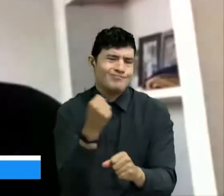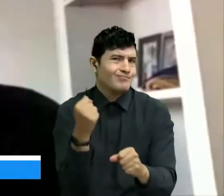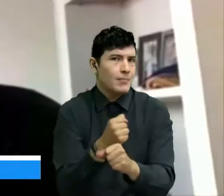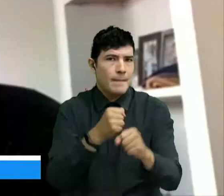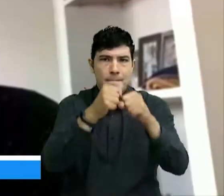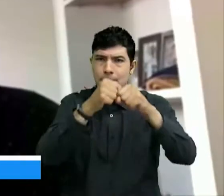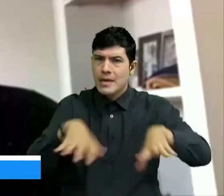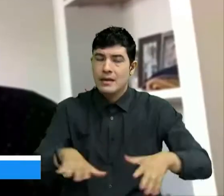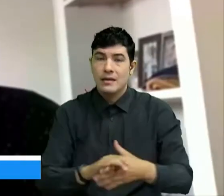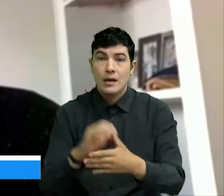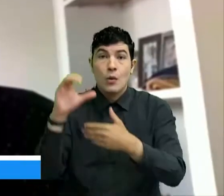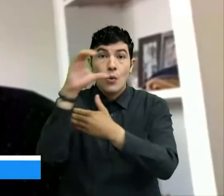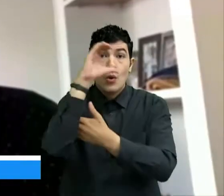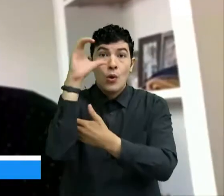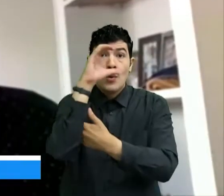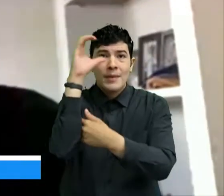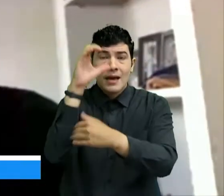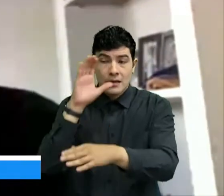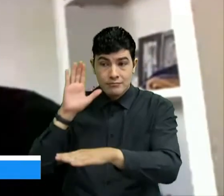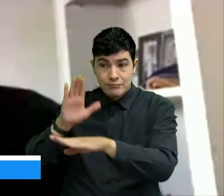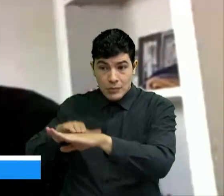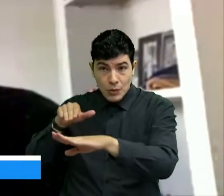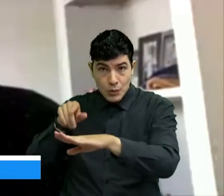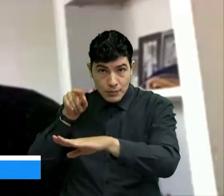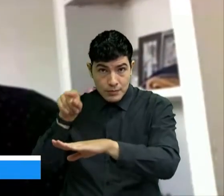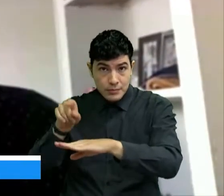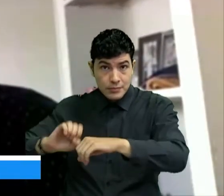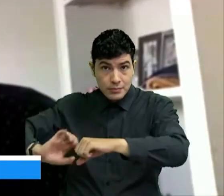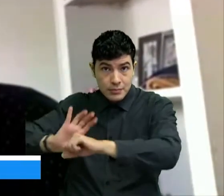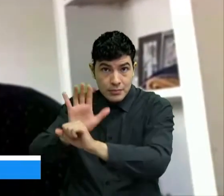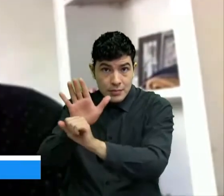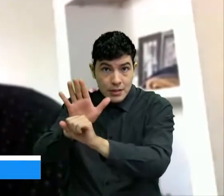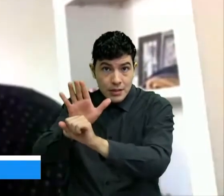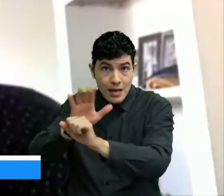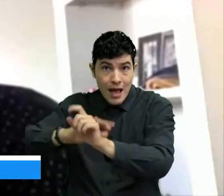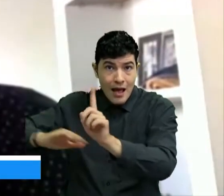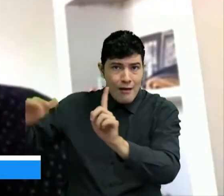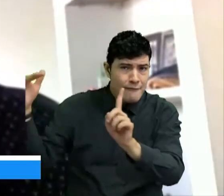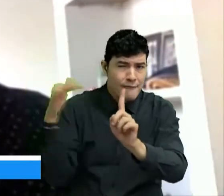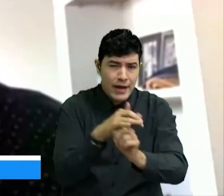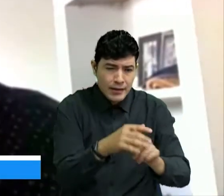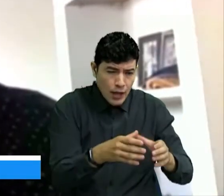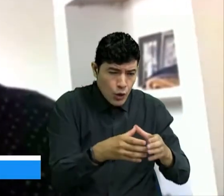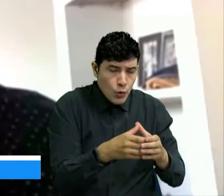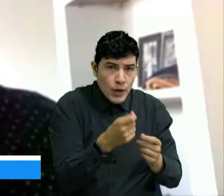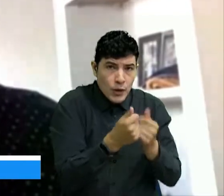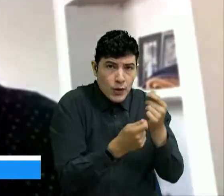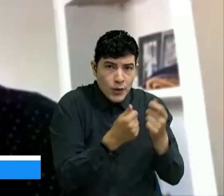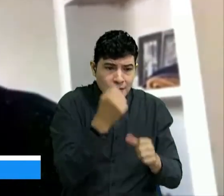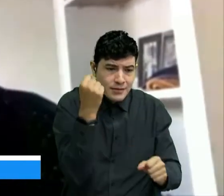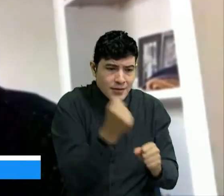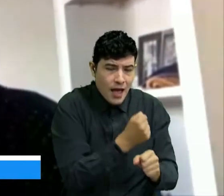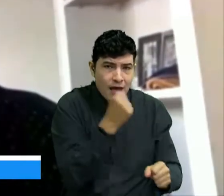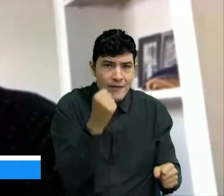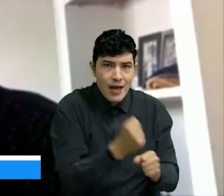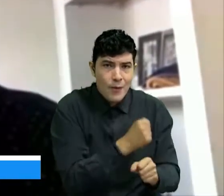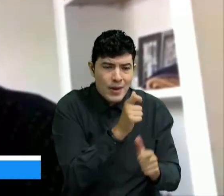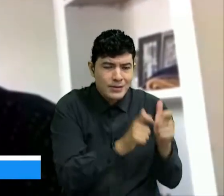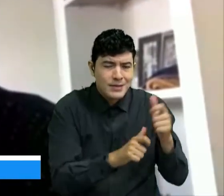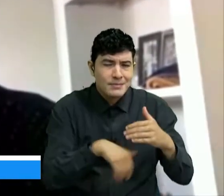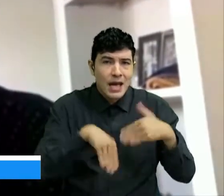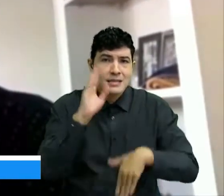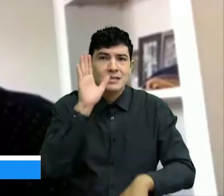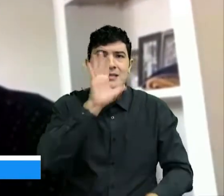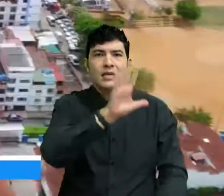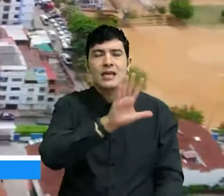Colombia se han perdido, gracias a la crisis económica y social del COVID, más de